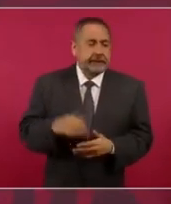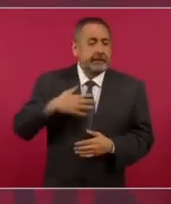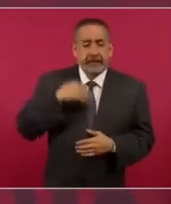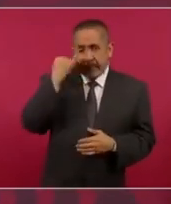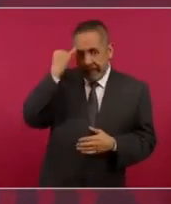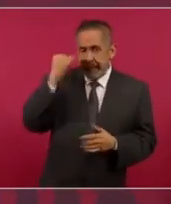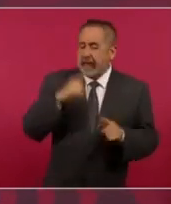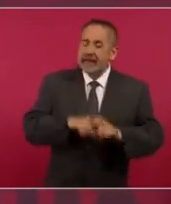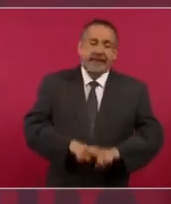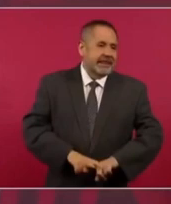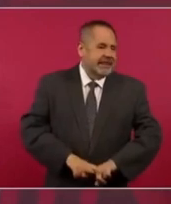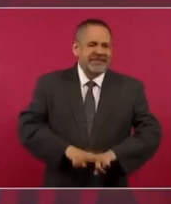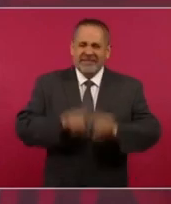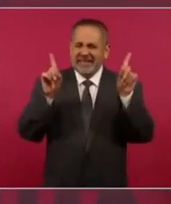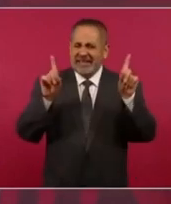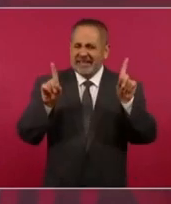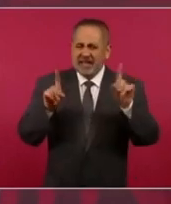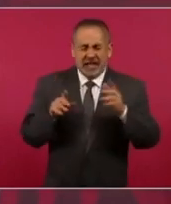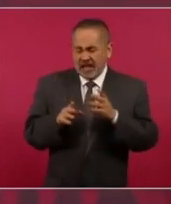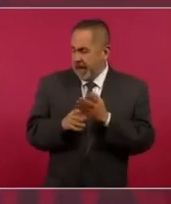distinta.